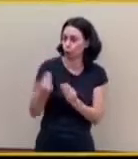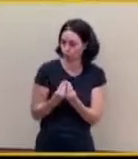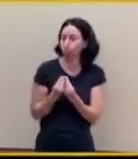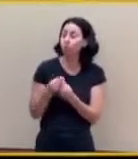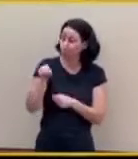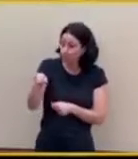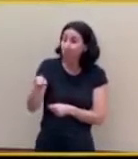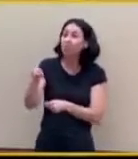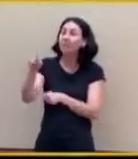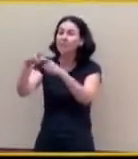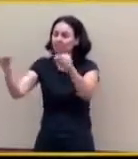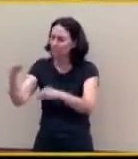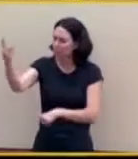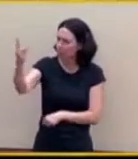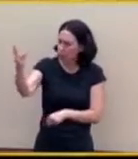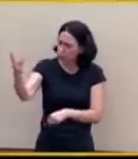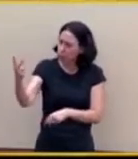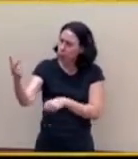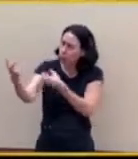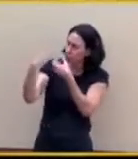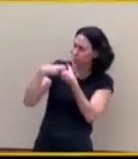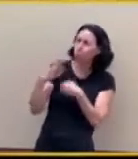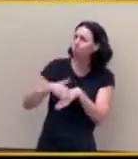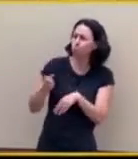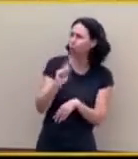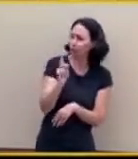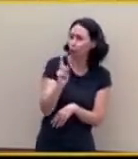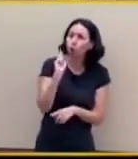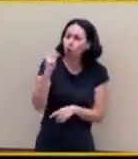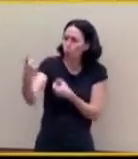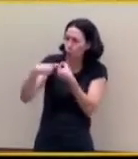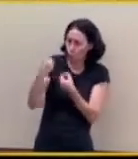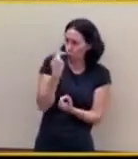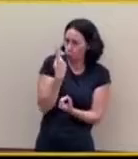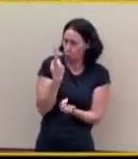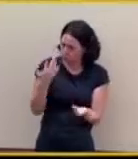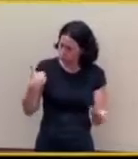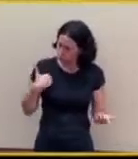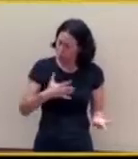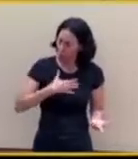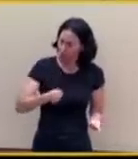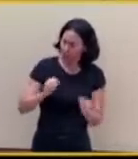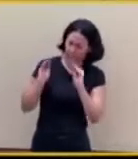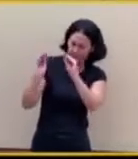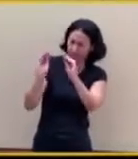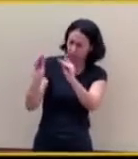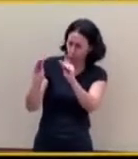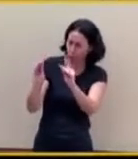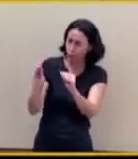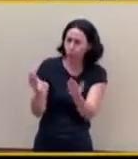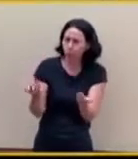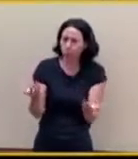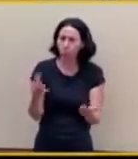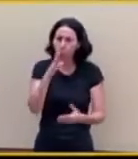y bajas y con este superávit que va a tener de recaudación, porque no para de recaudar, lo que tiene que hacer es bajar el gasto público. No es normal que haya 22